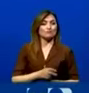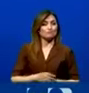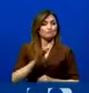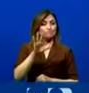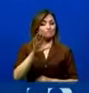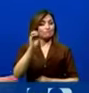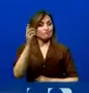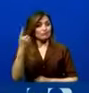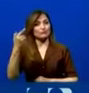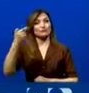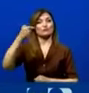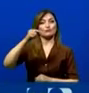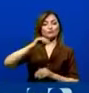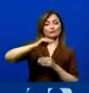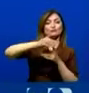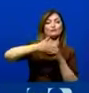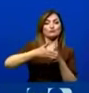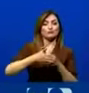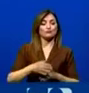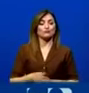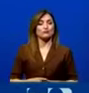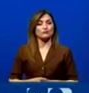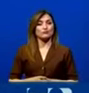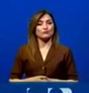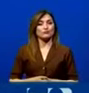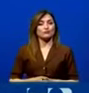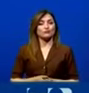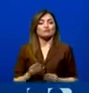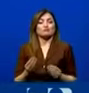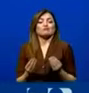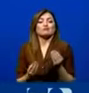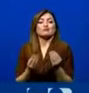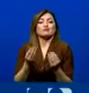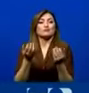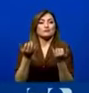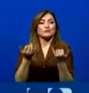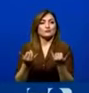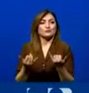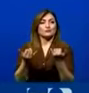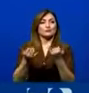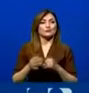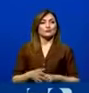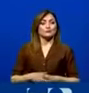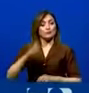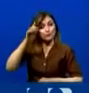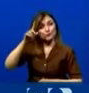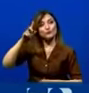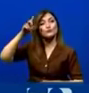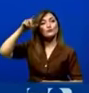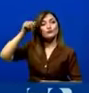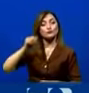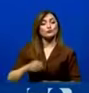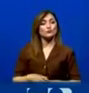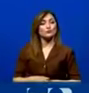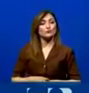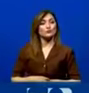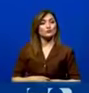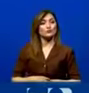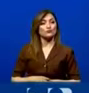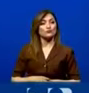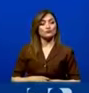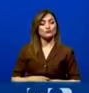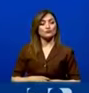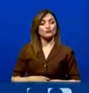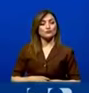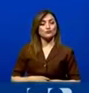dólares adicionales para el incremento de sueldos. ¿Qué es lo que estamos haciendo en este momento? El gobierno ha abierto líneas